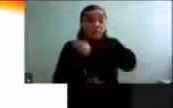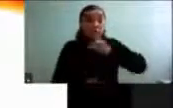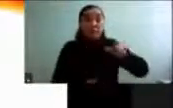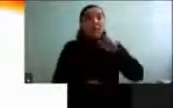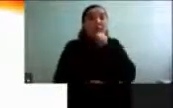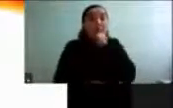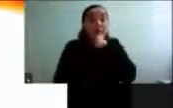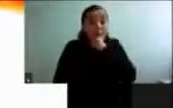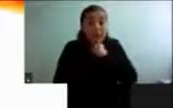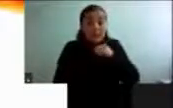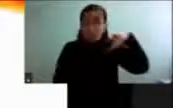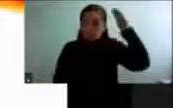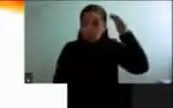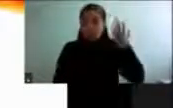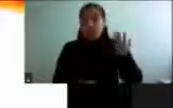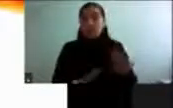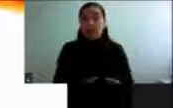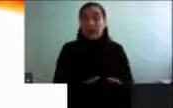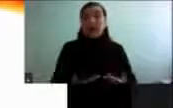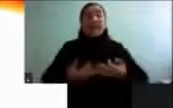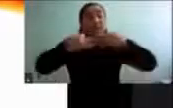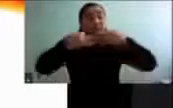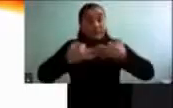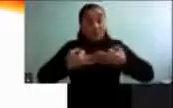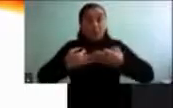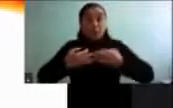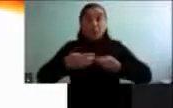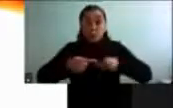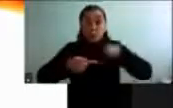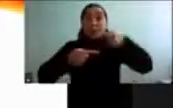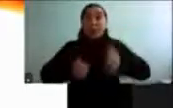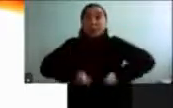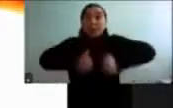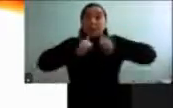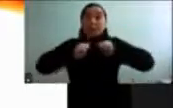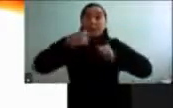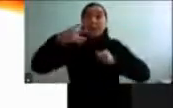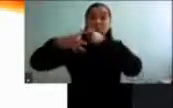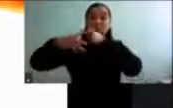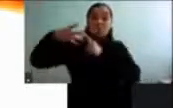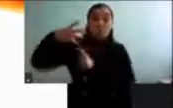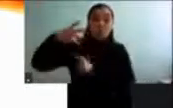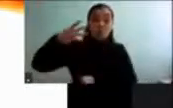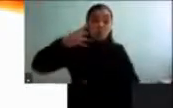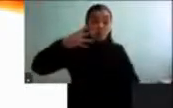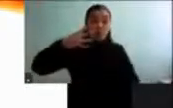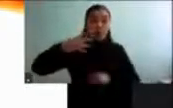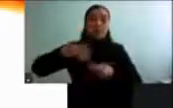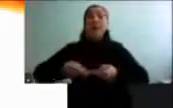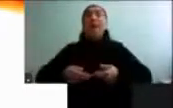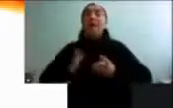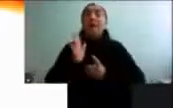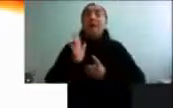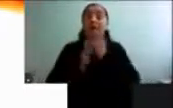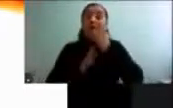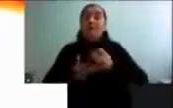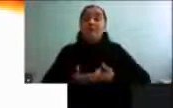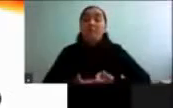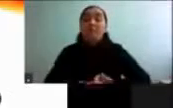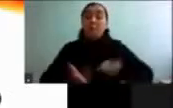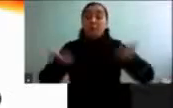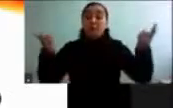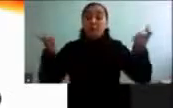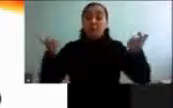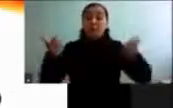preciso, de alguna forma, superar cuatro desafíos para desarrollar políticas públicas eficaces en relación al envejecimiento.